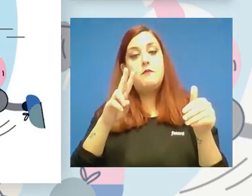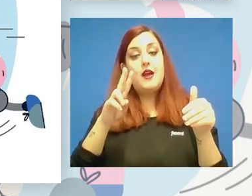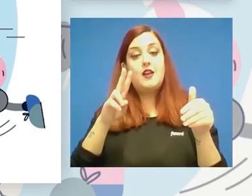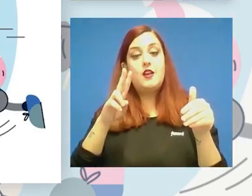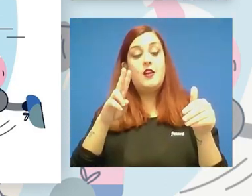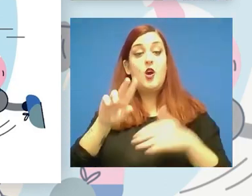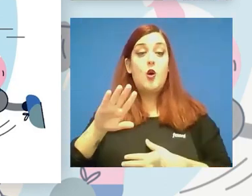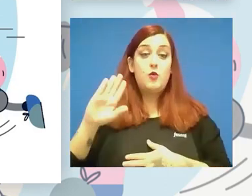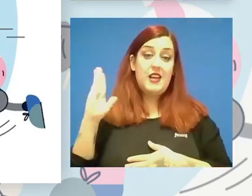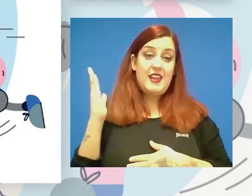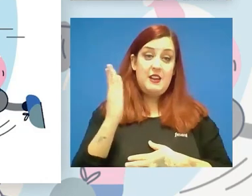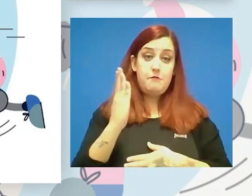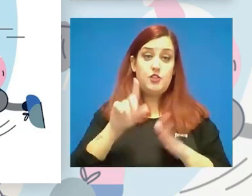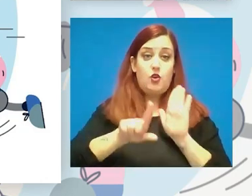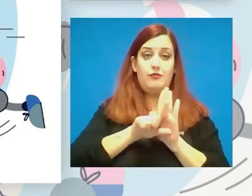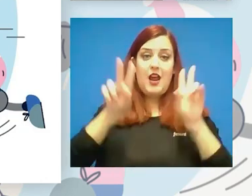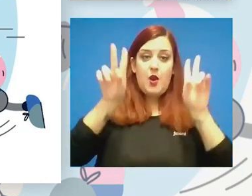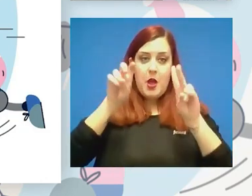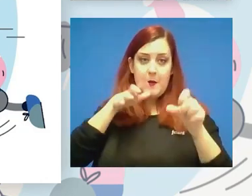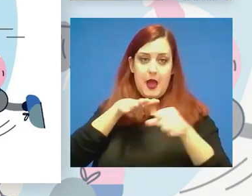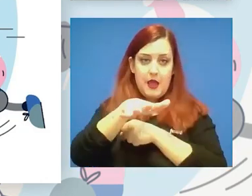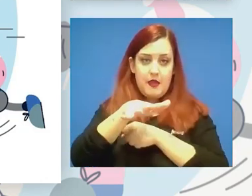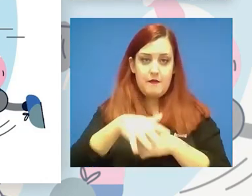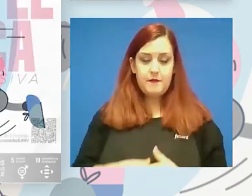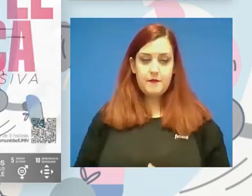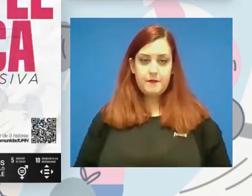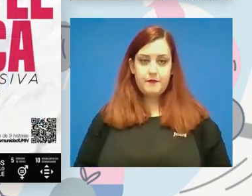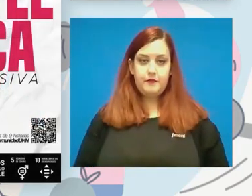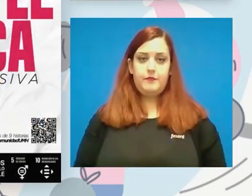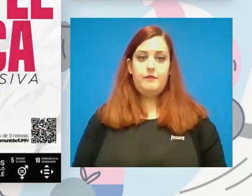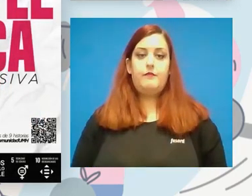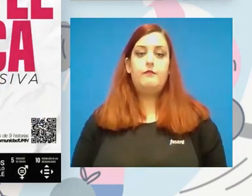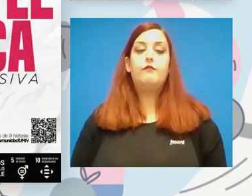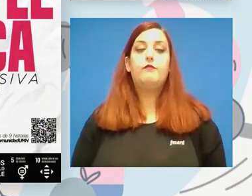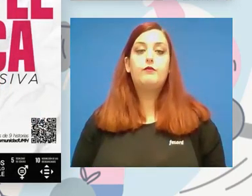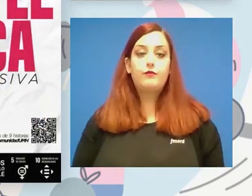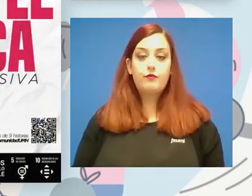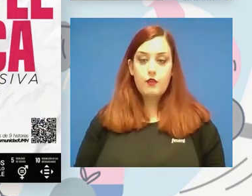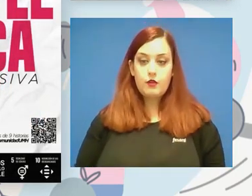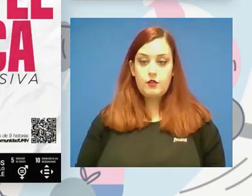el impacto de la nueva ley? Hola. ¿Te cuesta pasar, eh? Ahora,